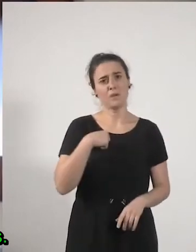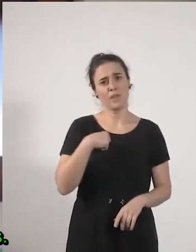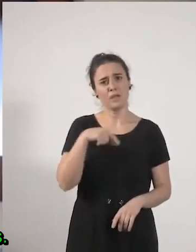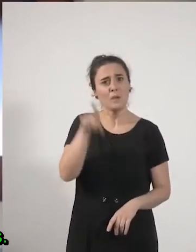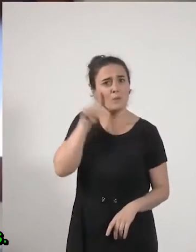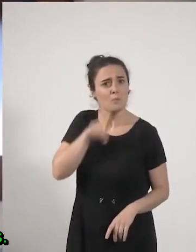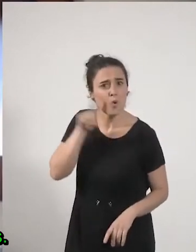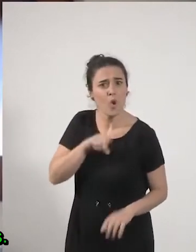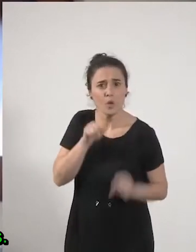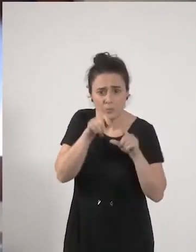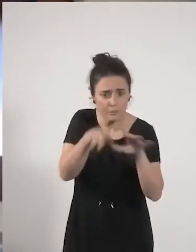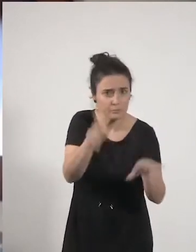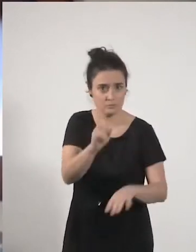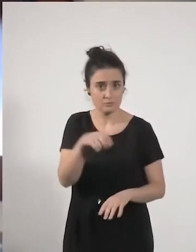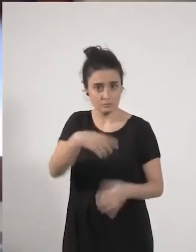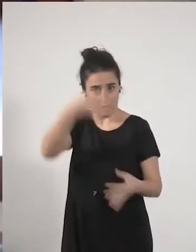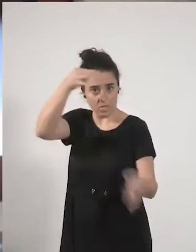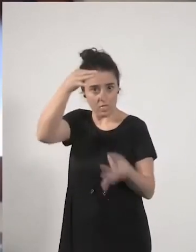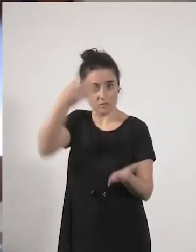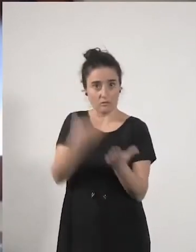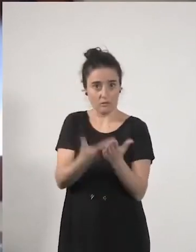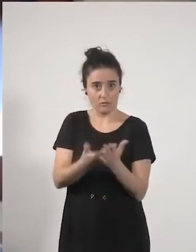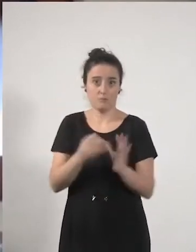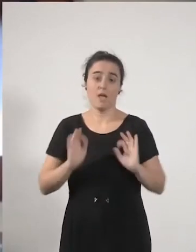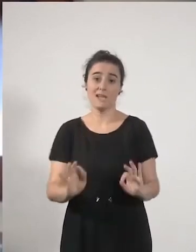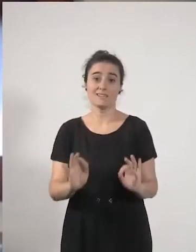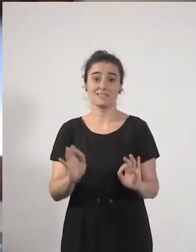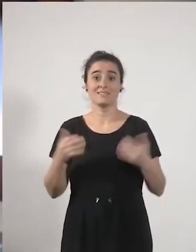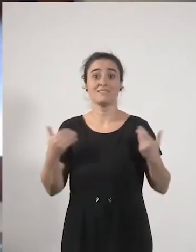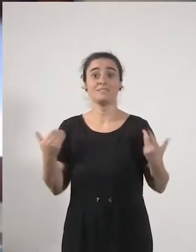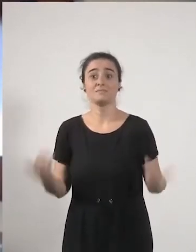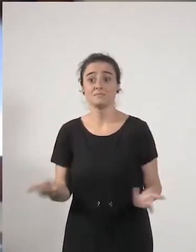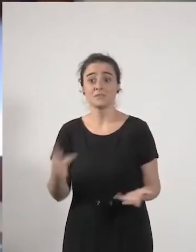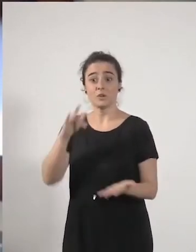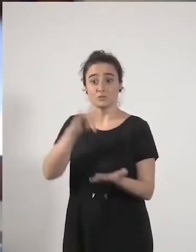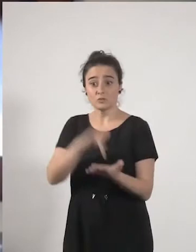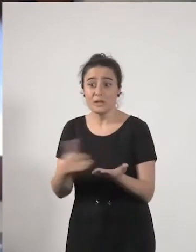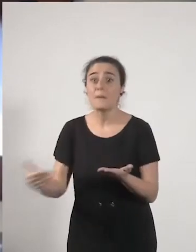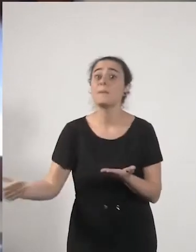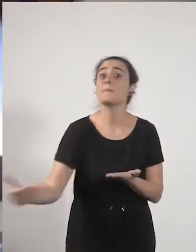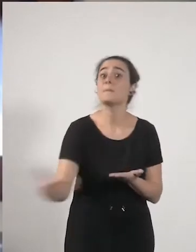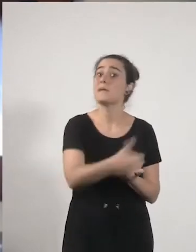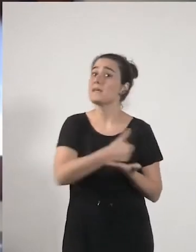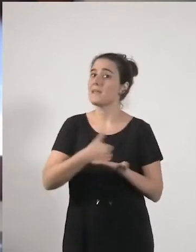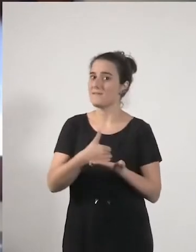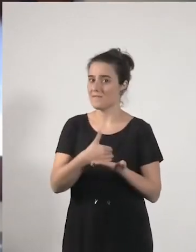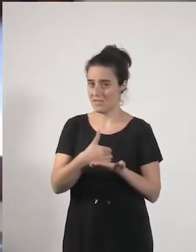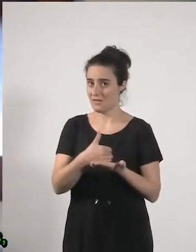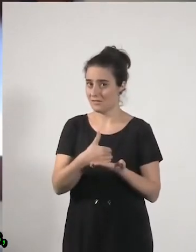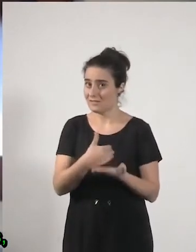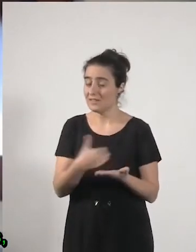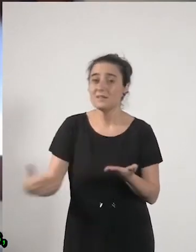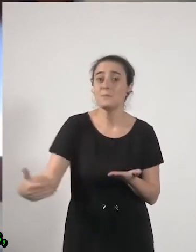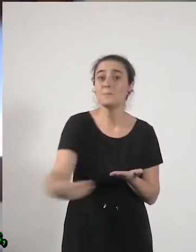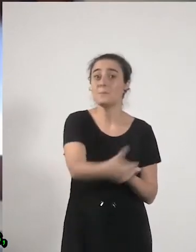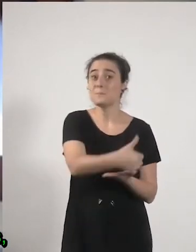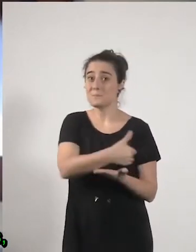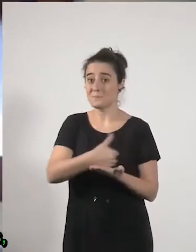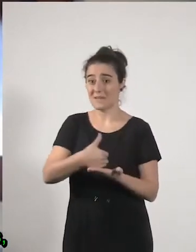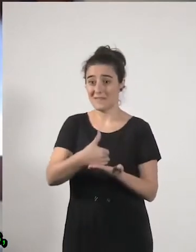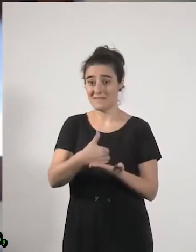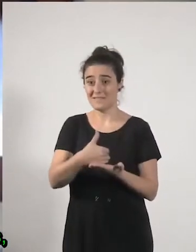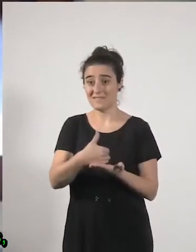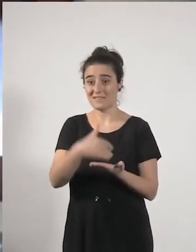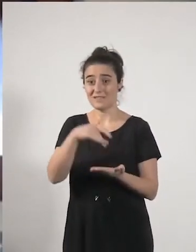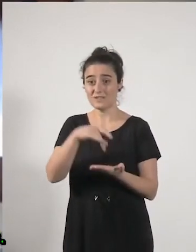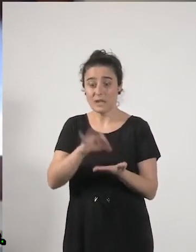estos son datos y cuando el beneficio porque eso es directamente lo grandísimo beneficios se meten en los servicios